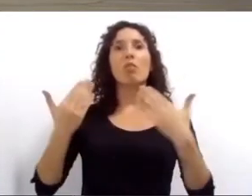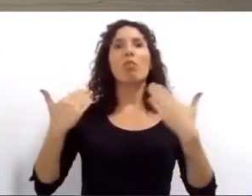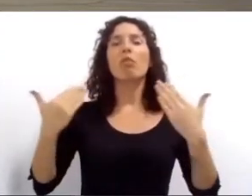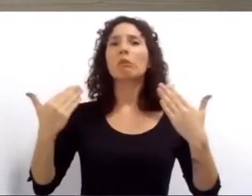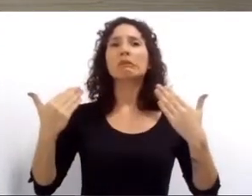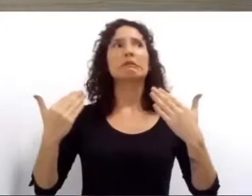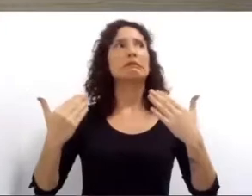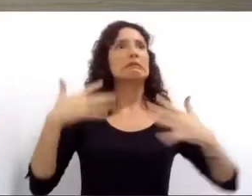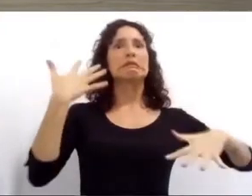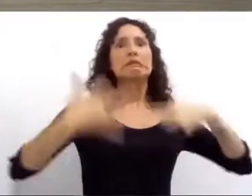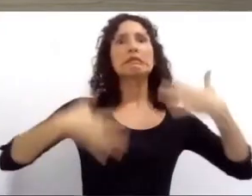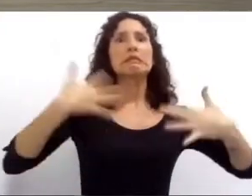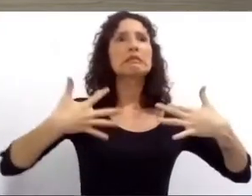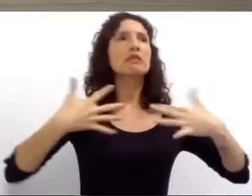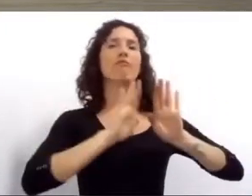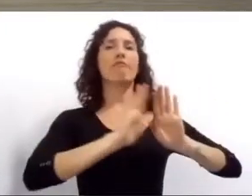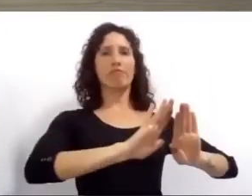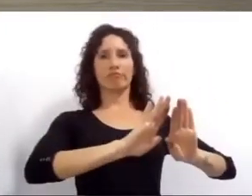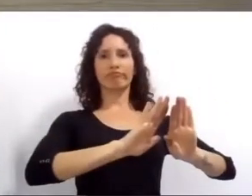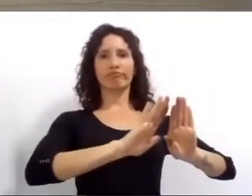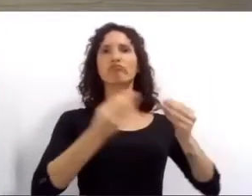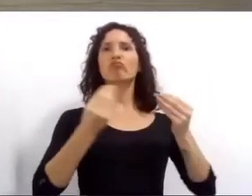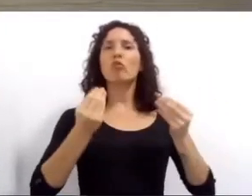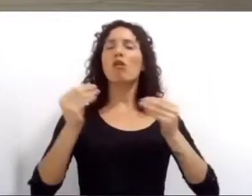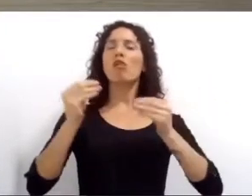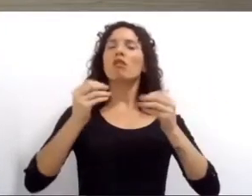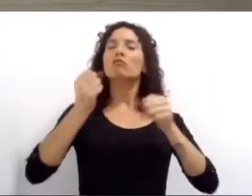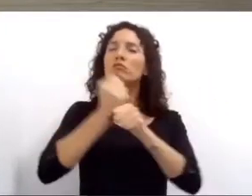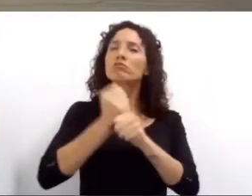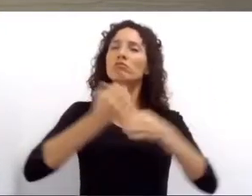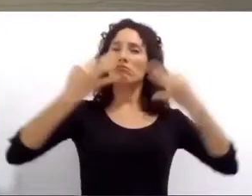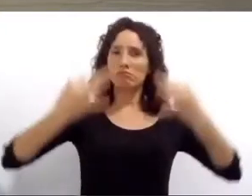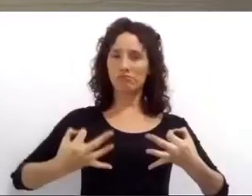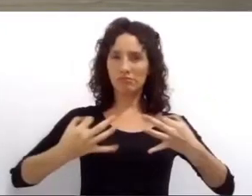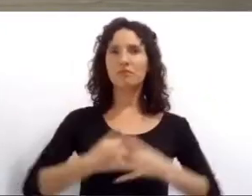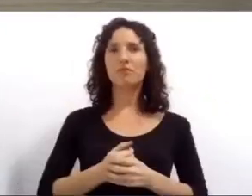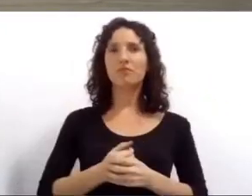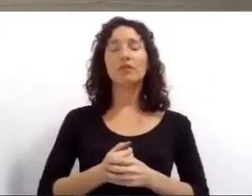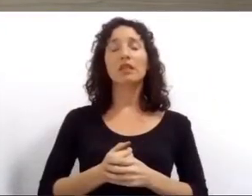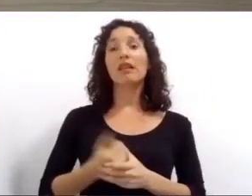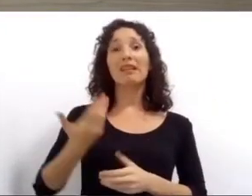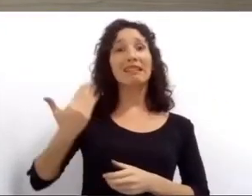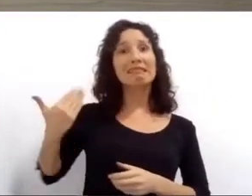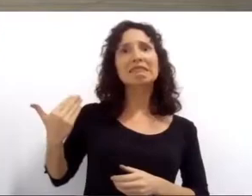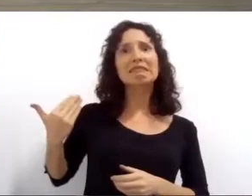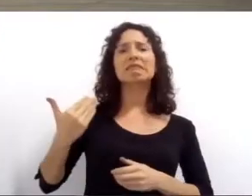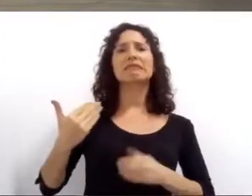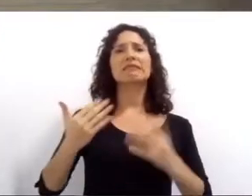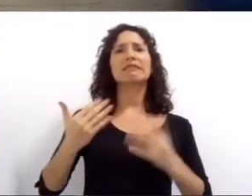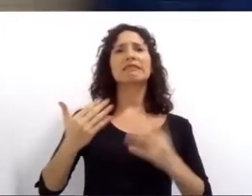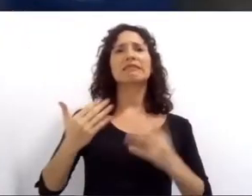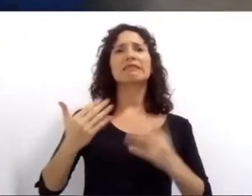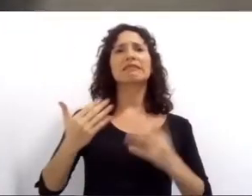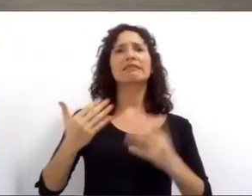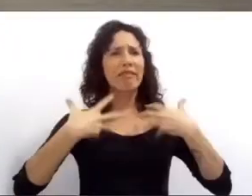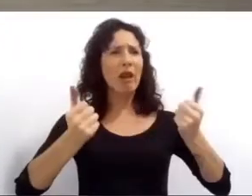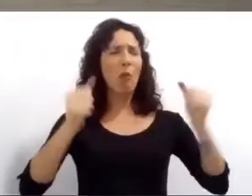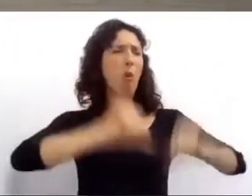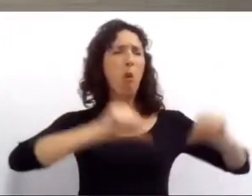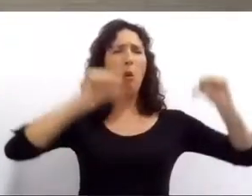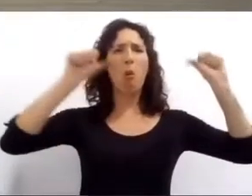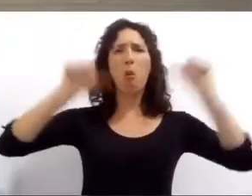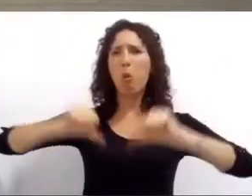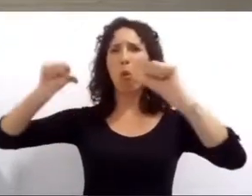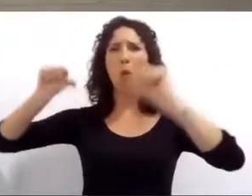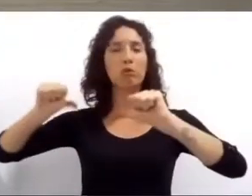emergencia. Veíamos en el mundo las tragedias que causaba el virus, el colapso de los sistemas de salud. La primera